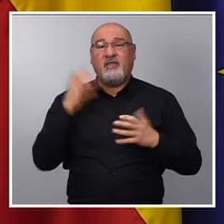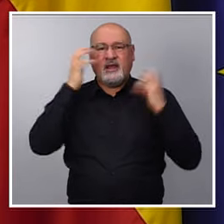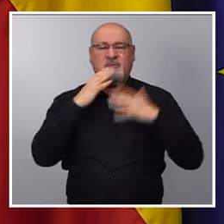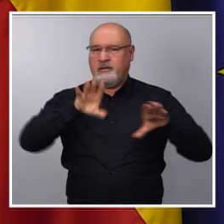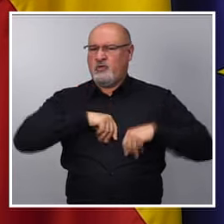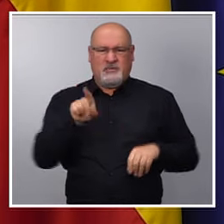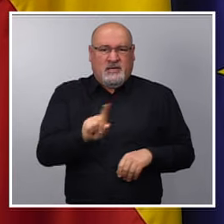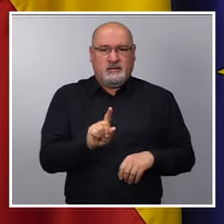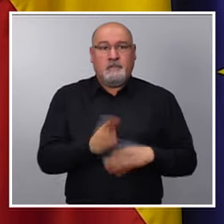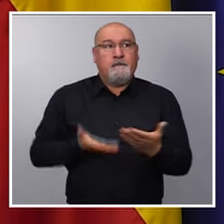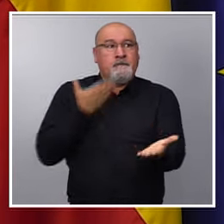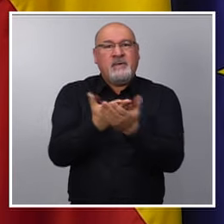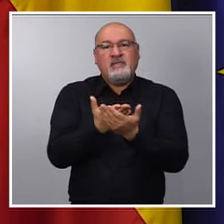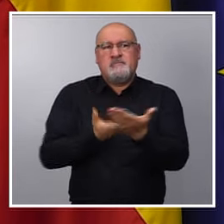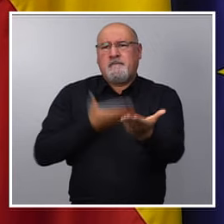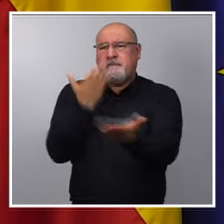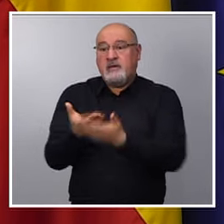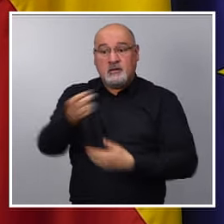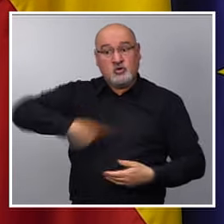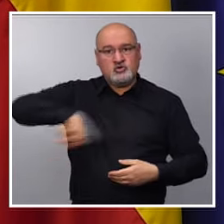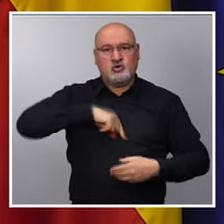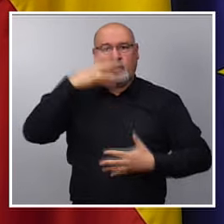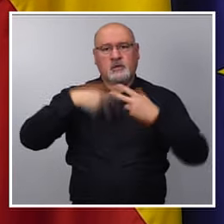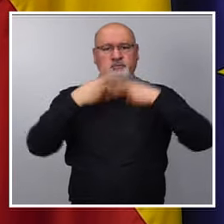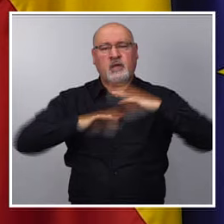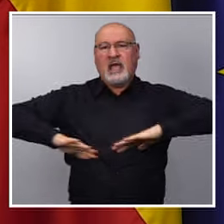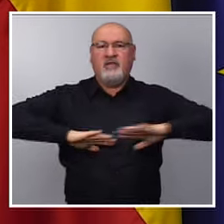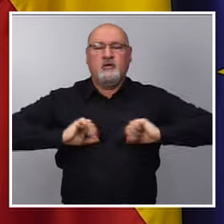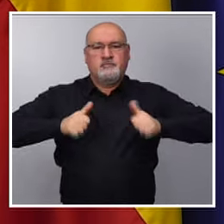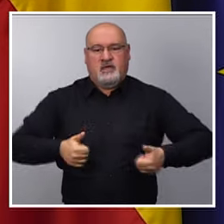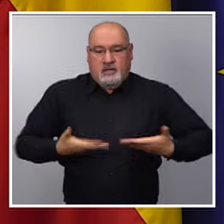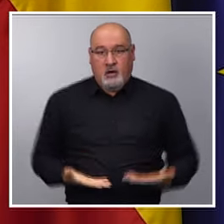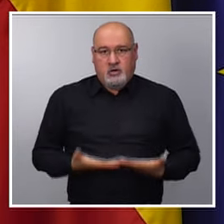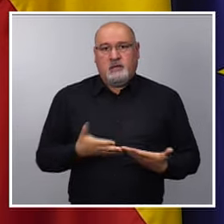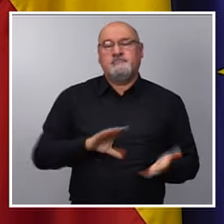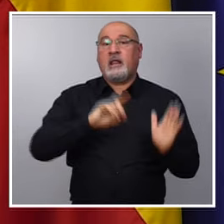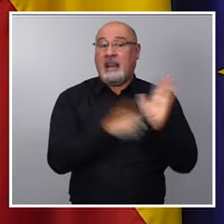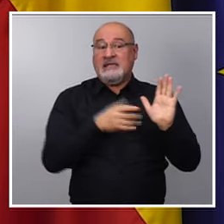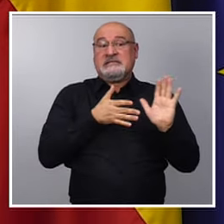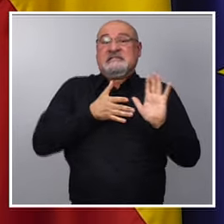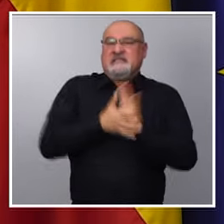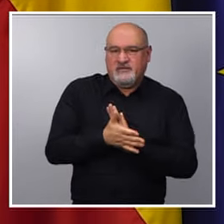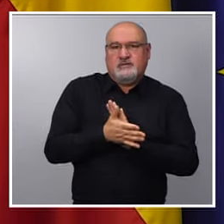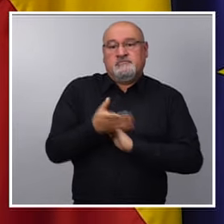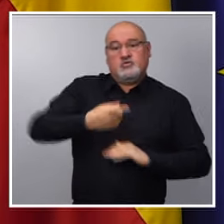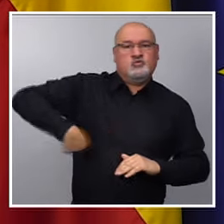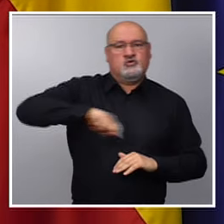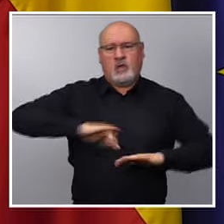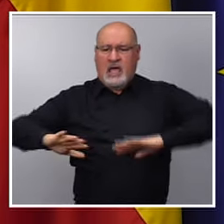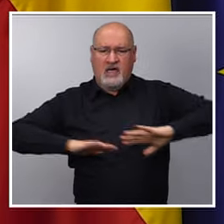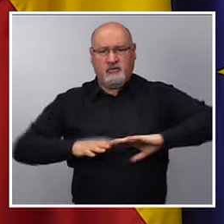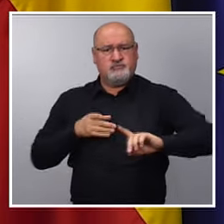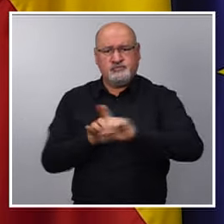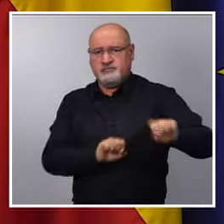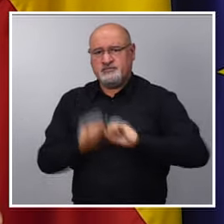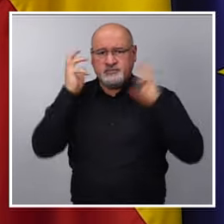que las administraciones públicas pasen a la acción. Es lo que estamos haciendo con esta ley y pienso y lo creo honestamente que esta